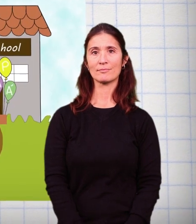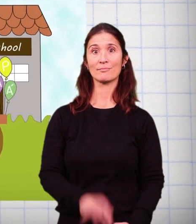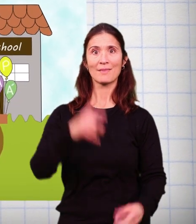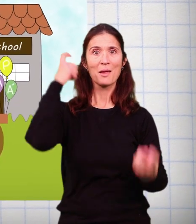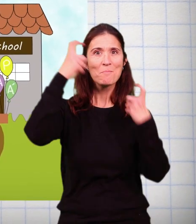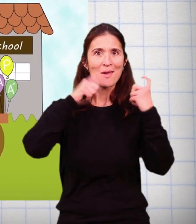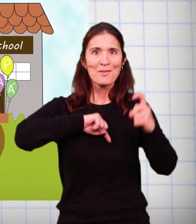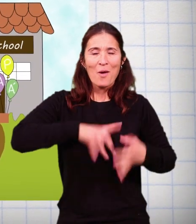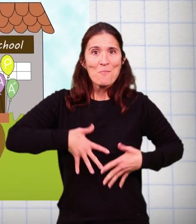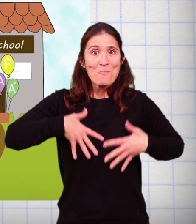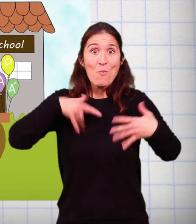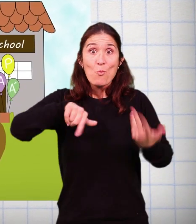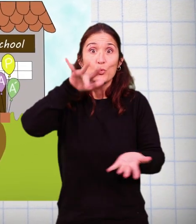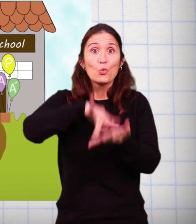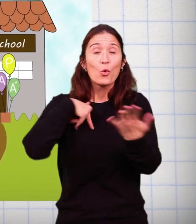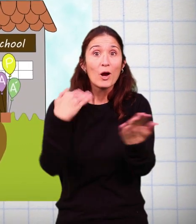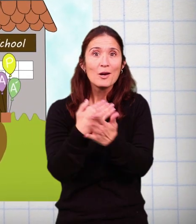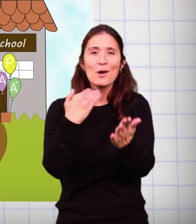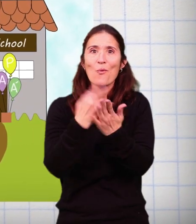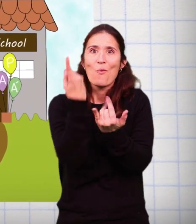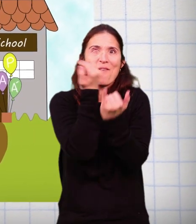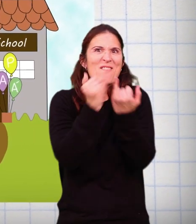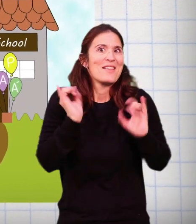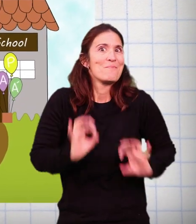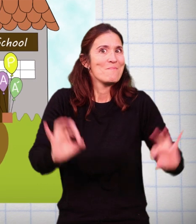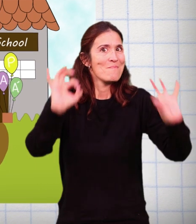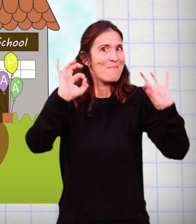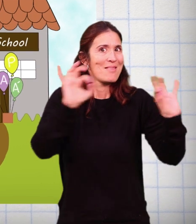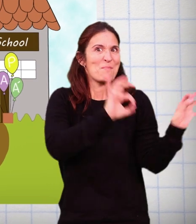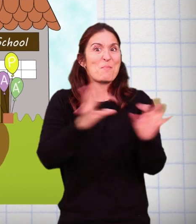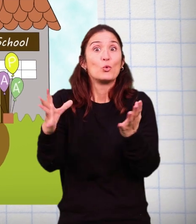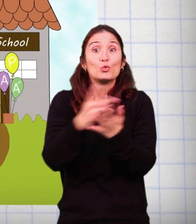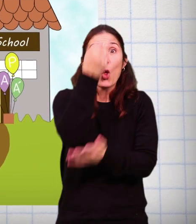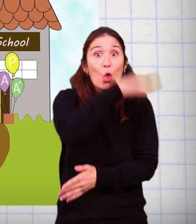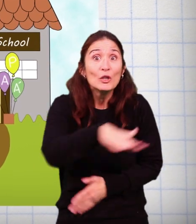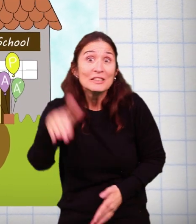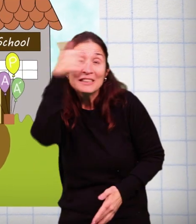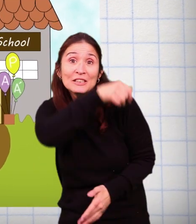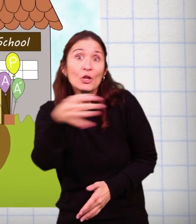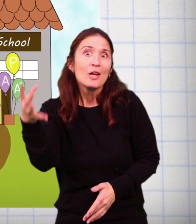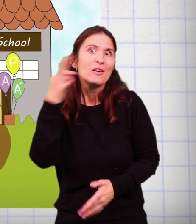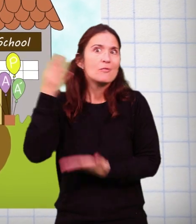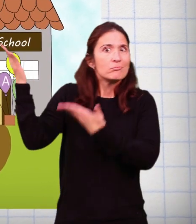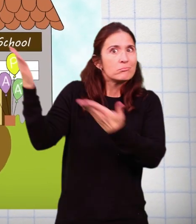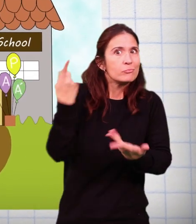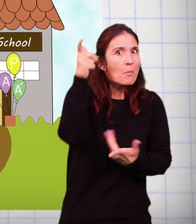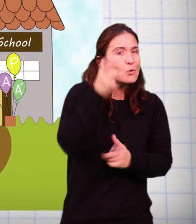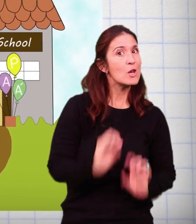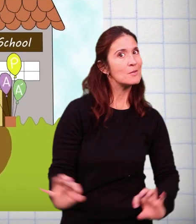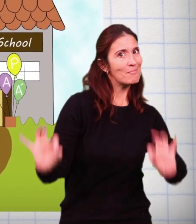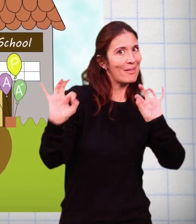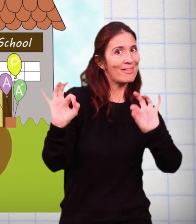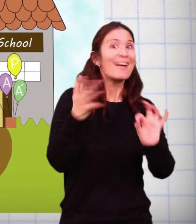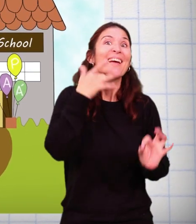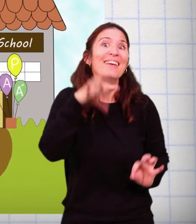Miguel está emocionado porque hoy en el cole un gran evento han preparado. Todos los niños y niñas traerán un invitado muy